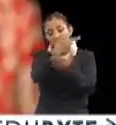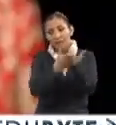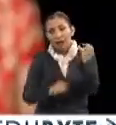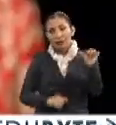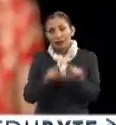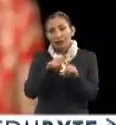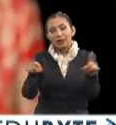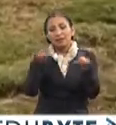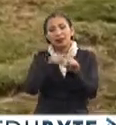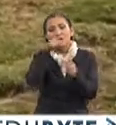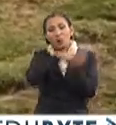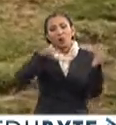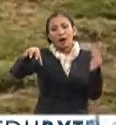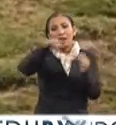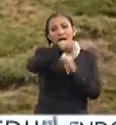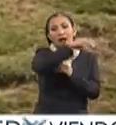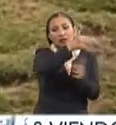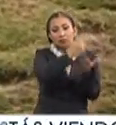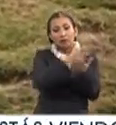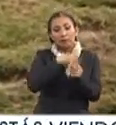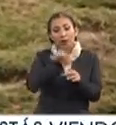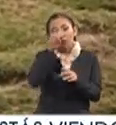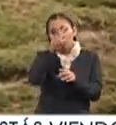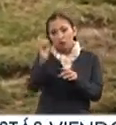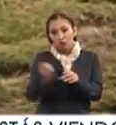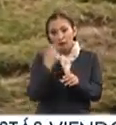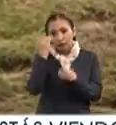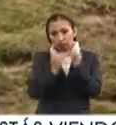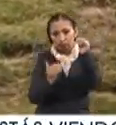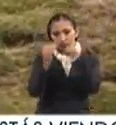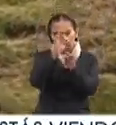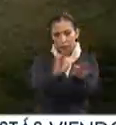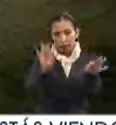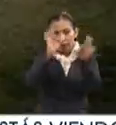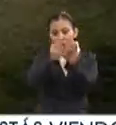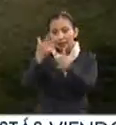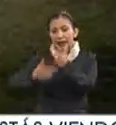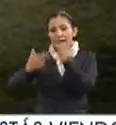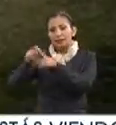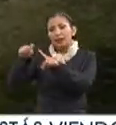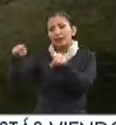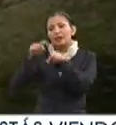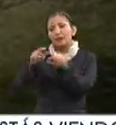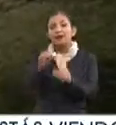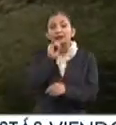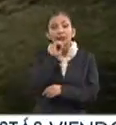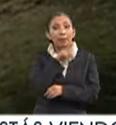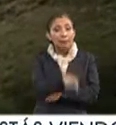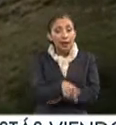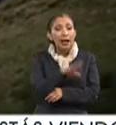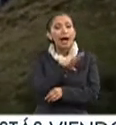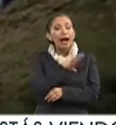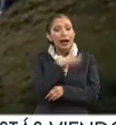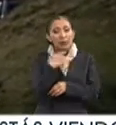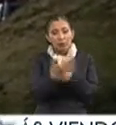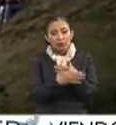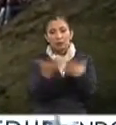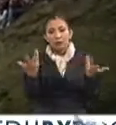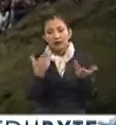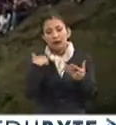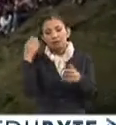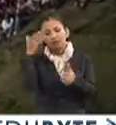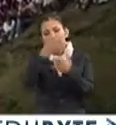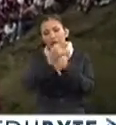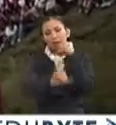desarrollar en distintas sedes de la ciudad y contempla dos conferencias magistrales y talleres diversos. De igual forma, se llevará a cabo un espectáculo